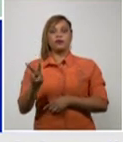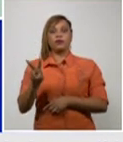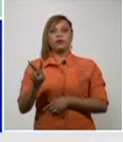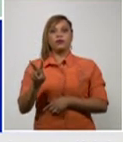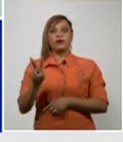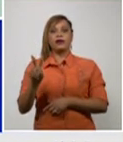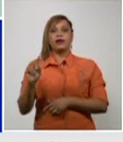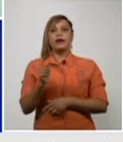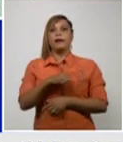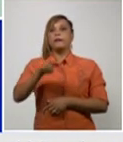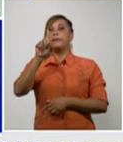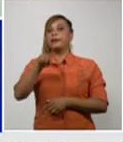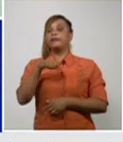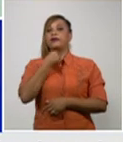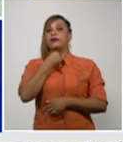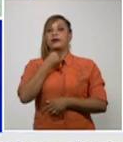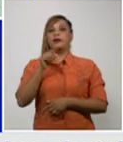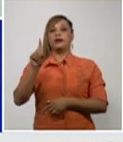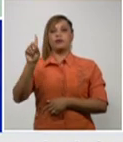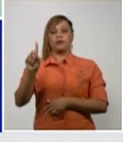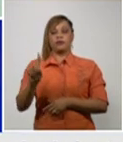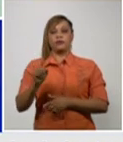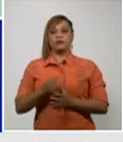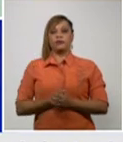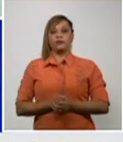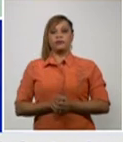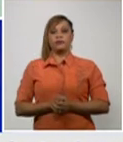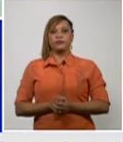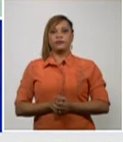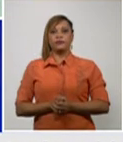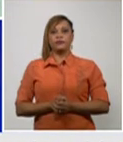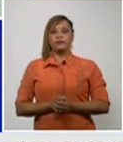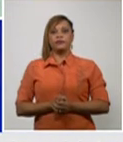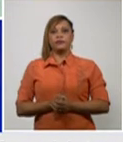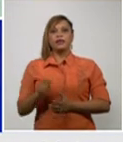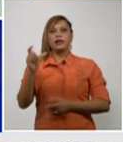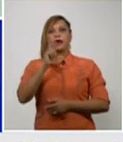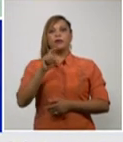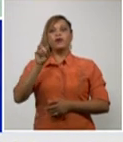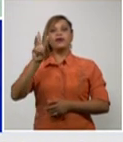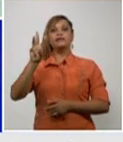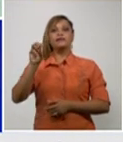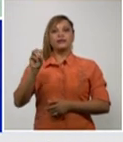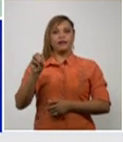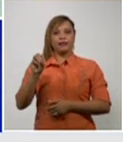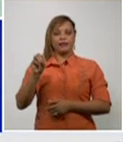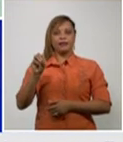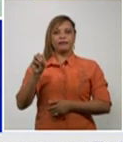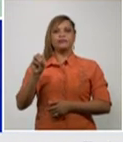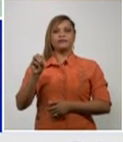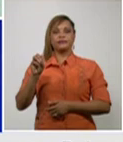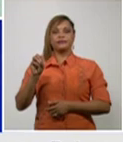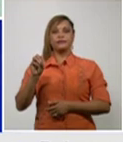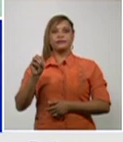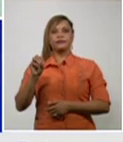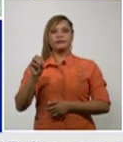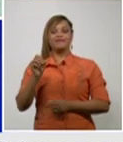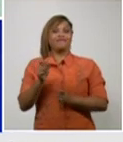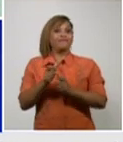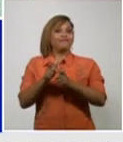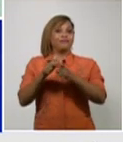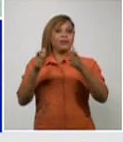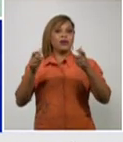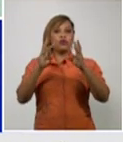uno y 1 de primero de enero en Camagüey 30 casos autóctonos el mayor número del